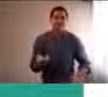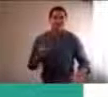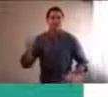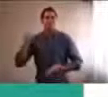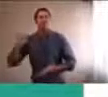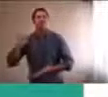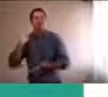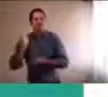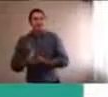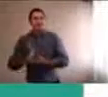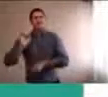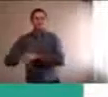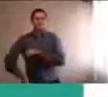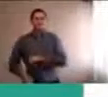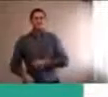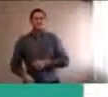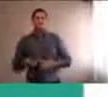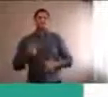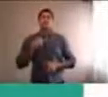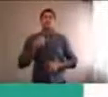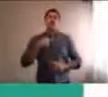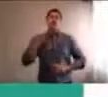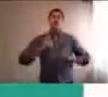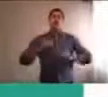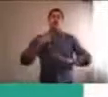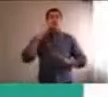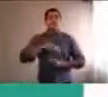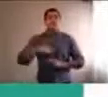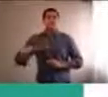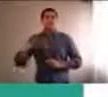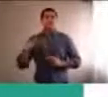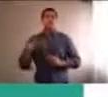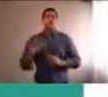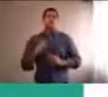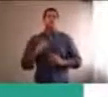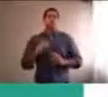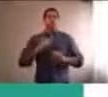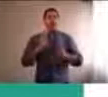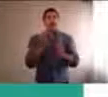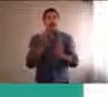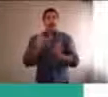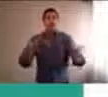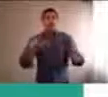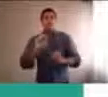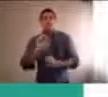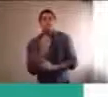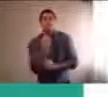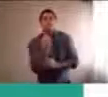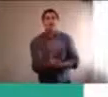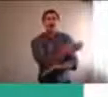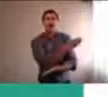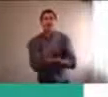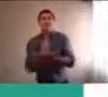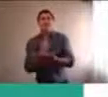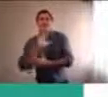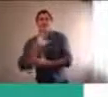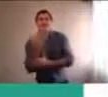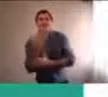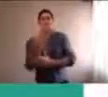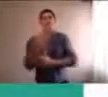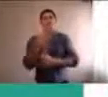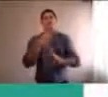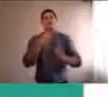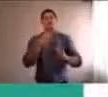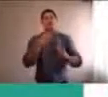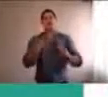chicos de edad escolar, ¿no? Que están en primero, en quinto de primaria, y después una en secundaria. Y